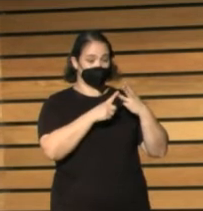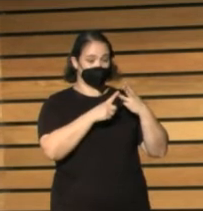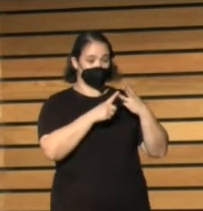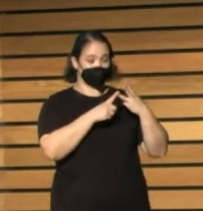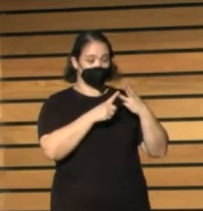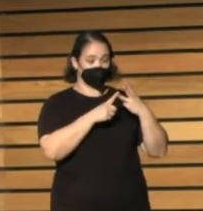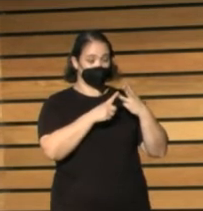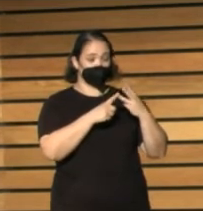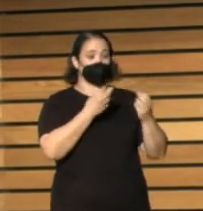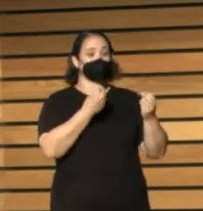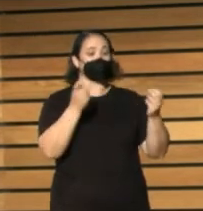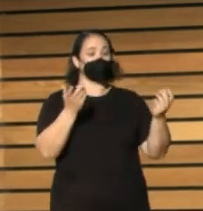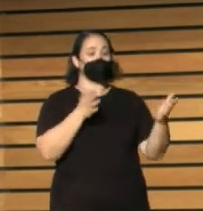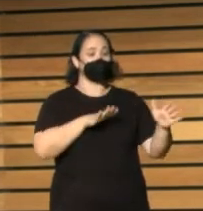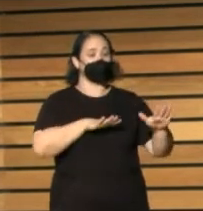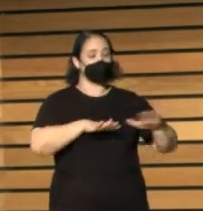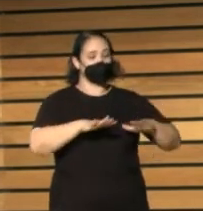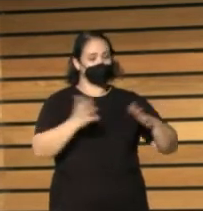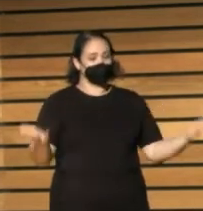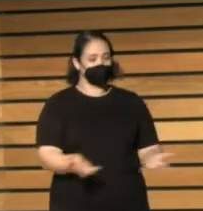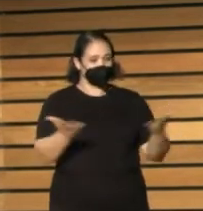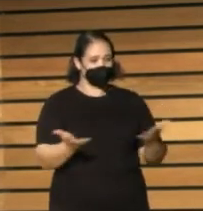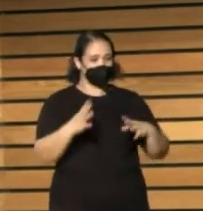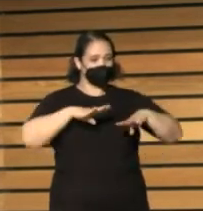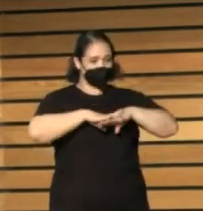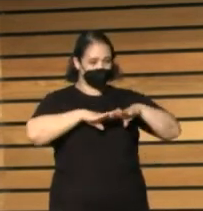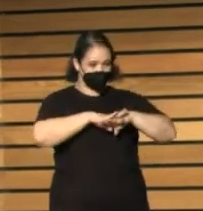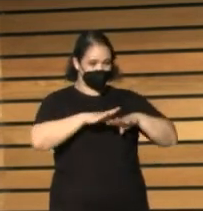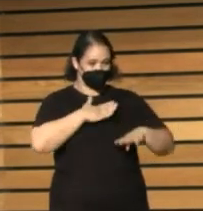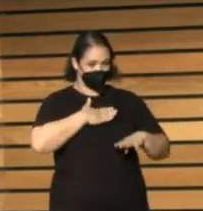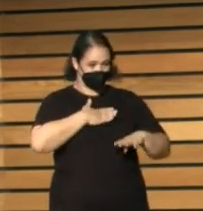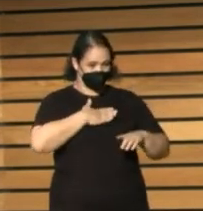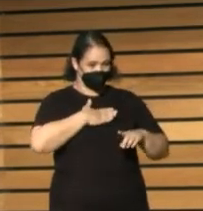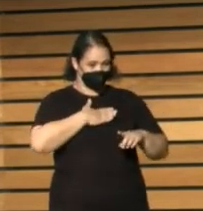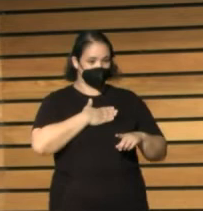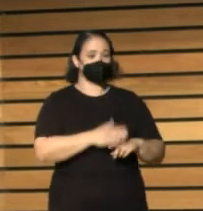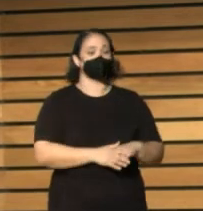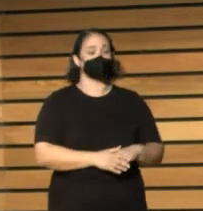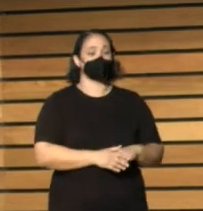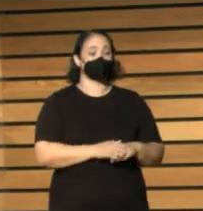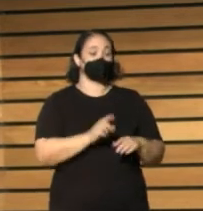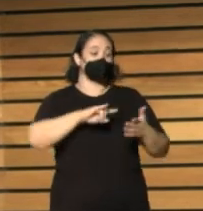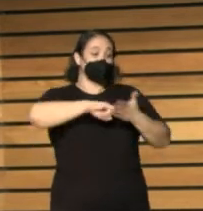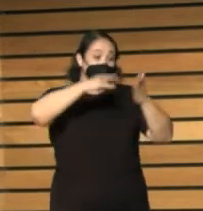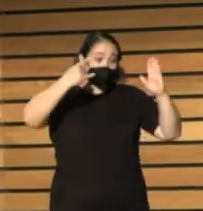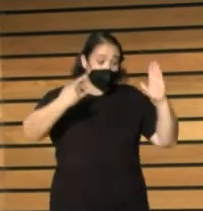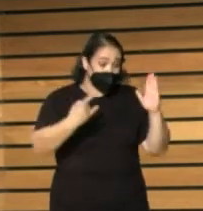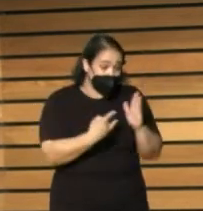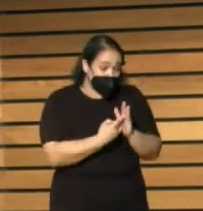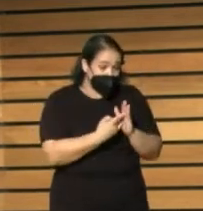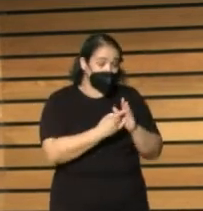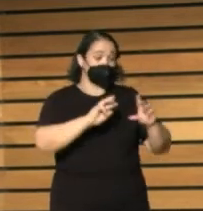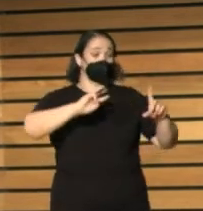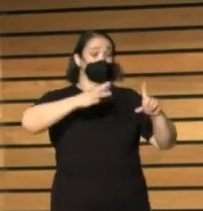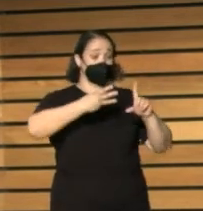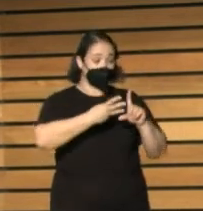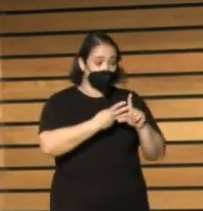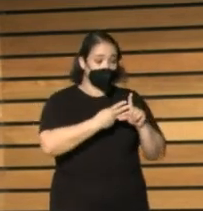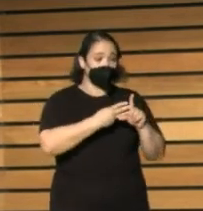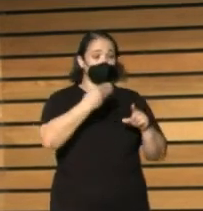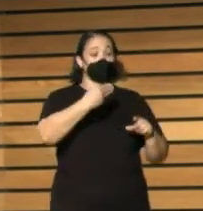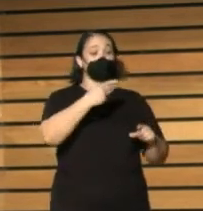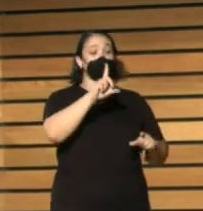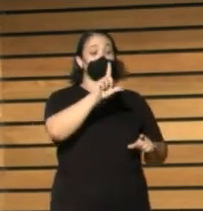pretende promover la mejora del patrimonio local en red mediante el desarrollo de tecnologías como sitios web, blogs